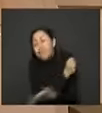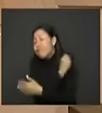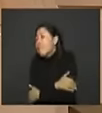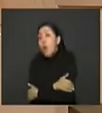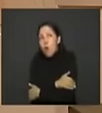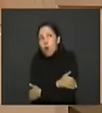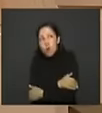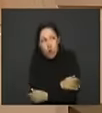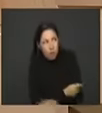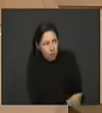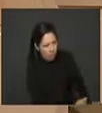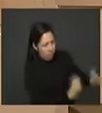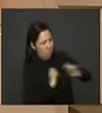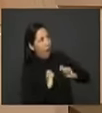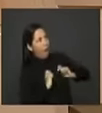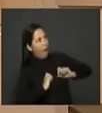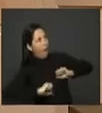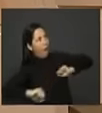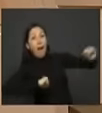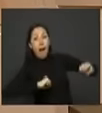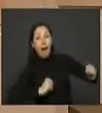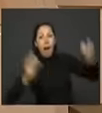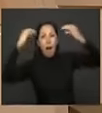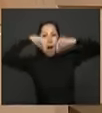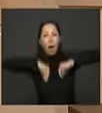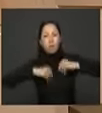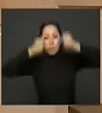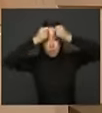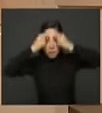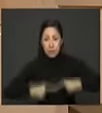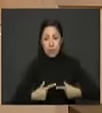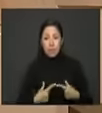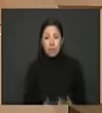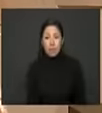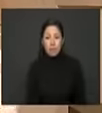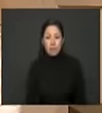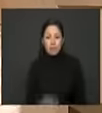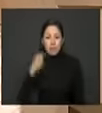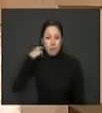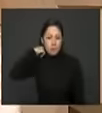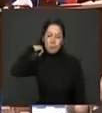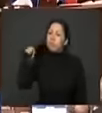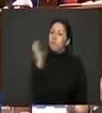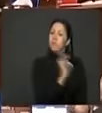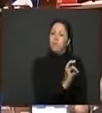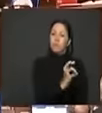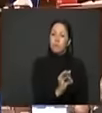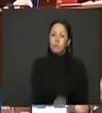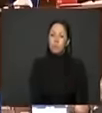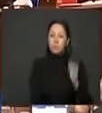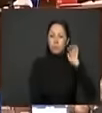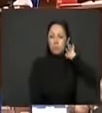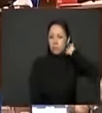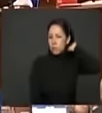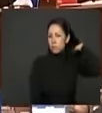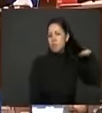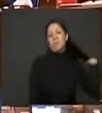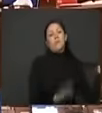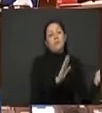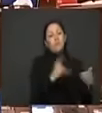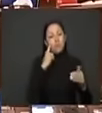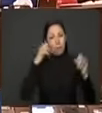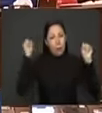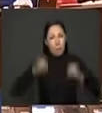posibilidades de construir Estado. Eso es lo primero. Senadora perdón un momentico vamos a aprobar la sesión